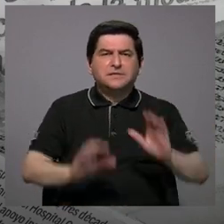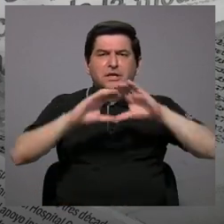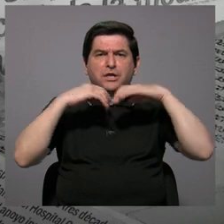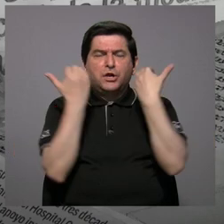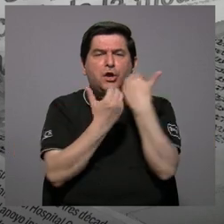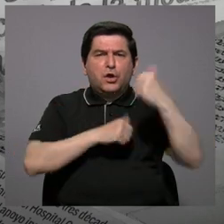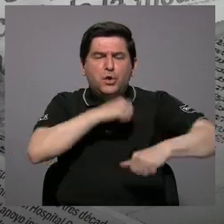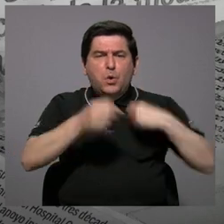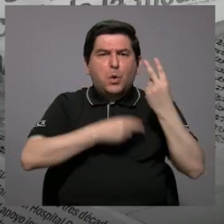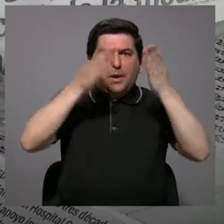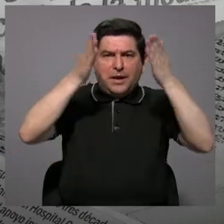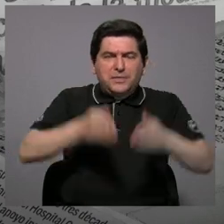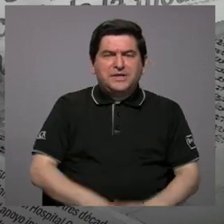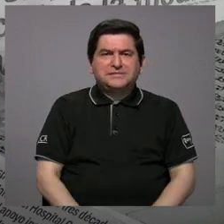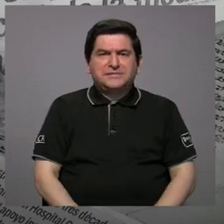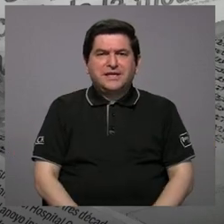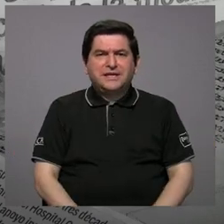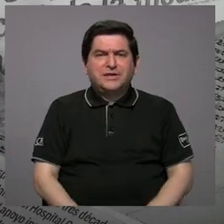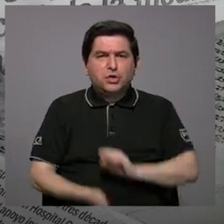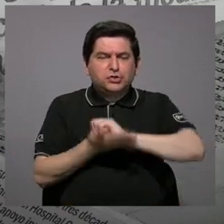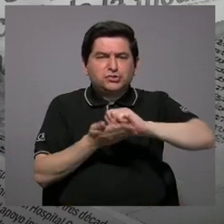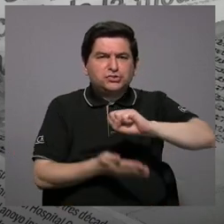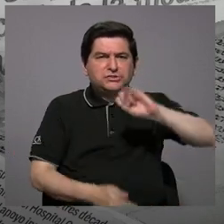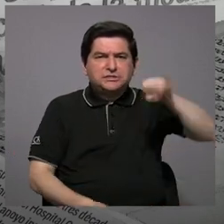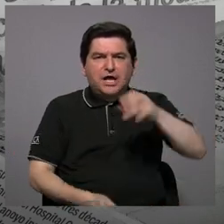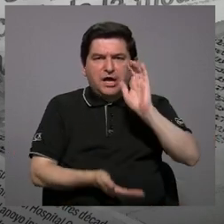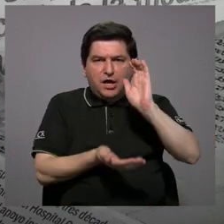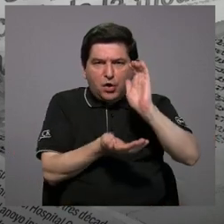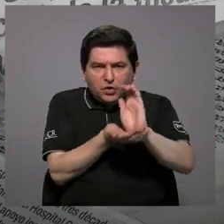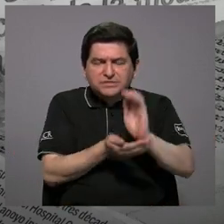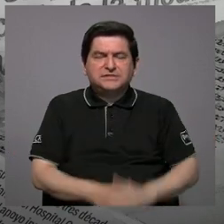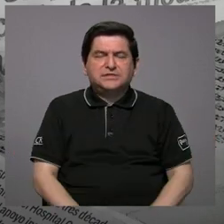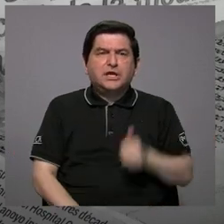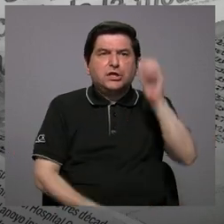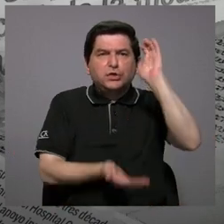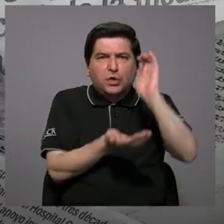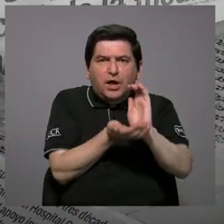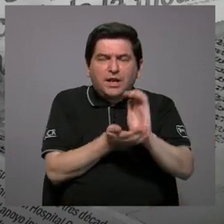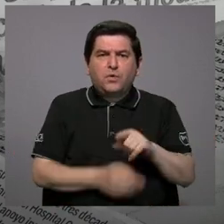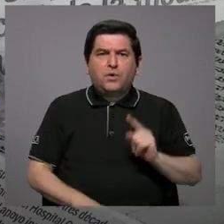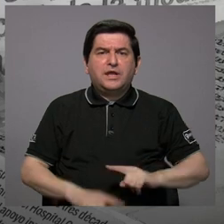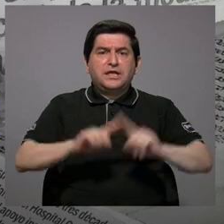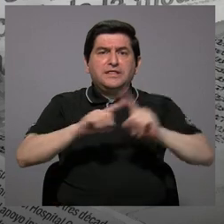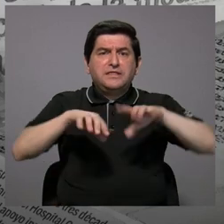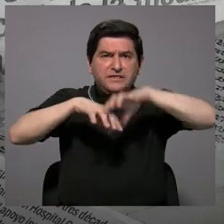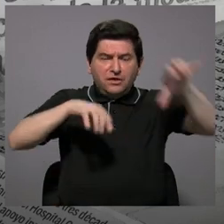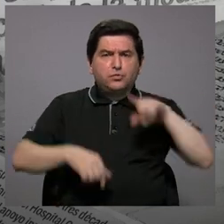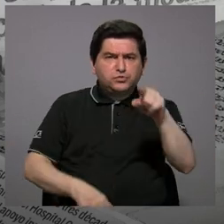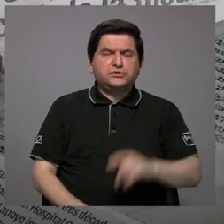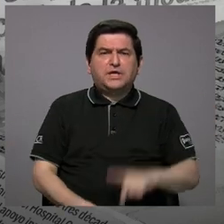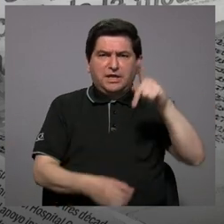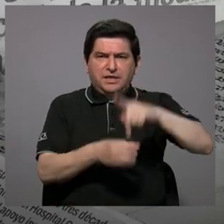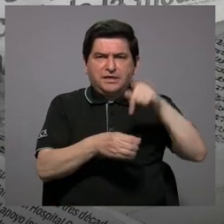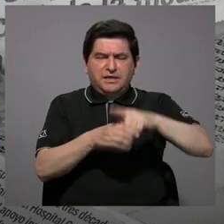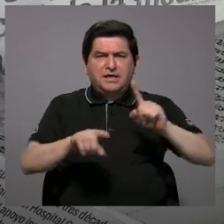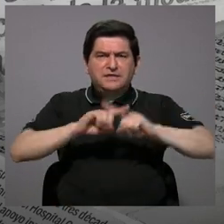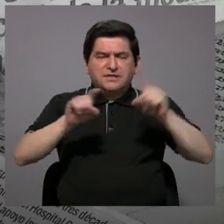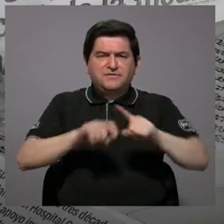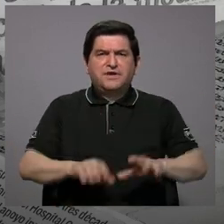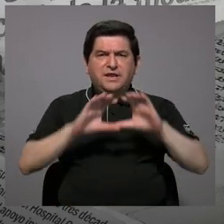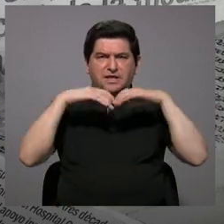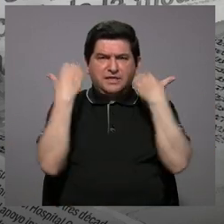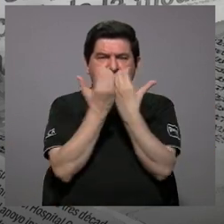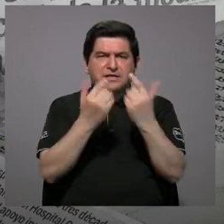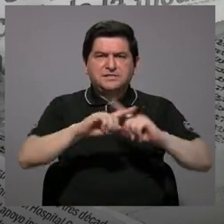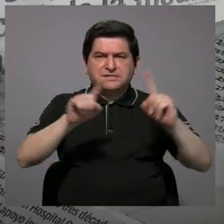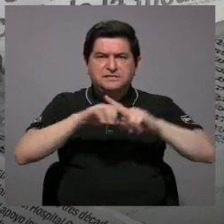de lucha, los vecinos que son de San Josecito, de Alajuelita y de otros cantones, porque usted está en otros comités intercantonales,